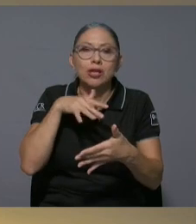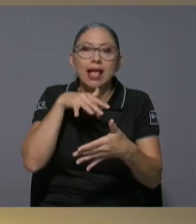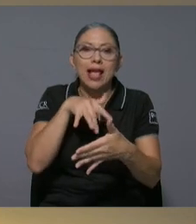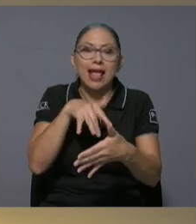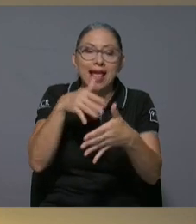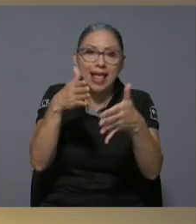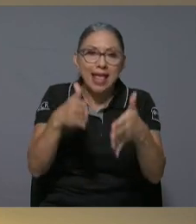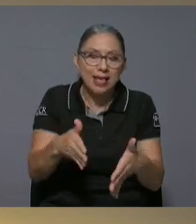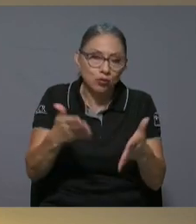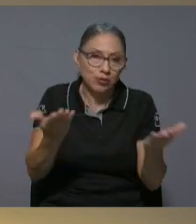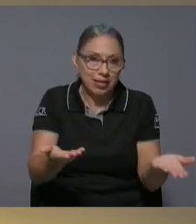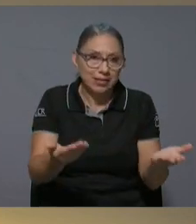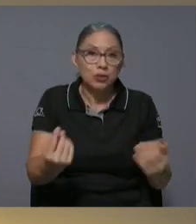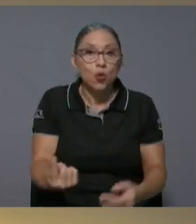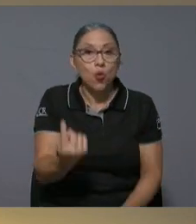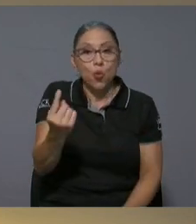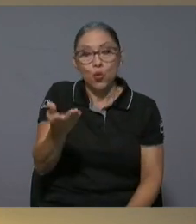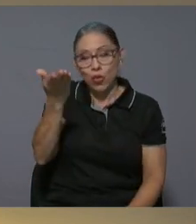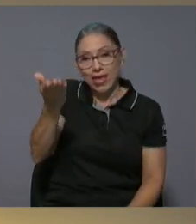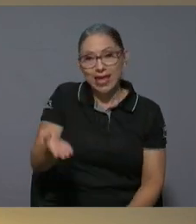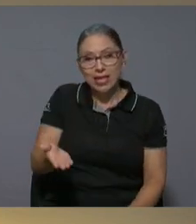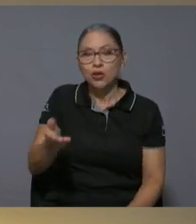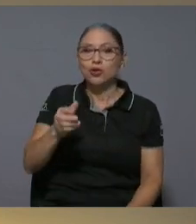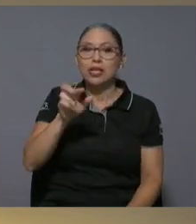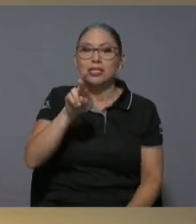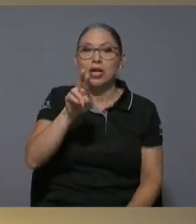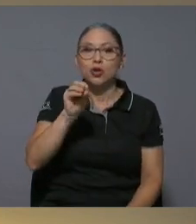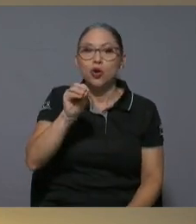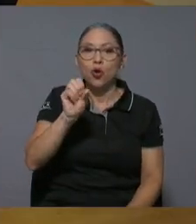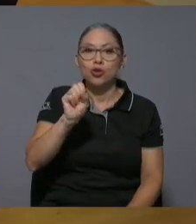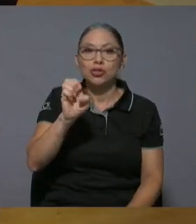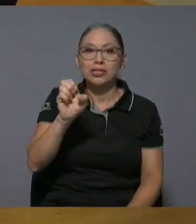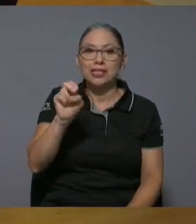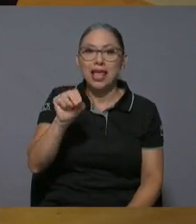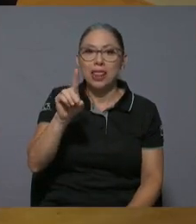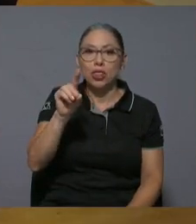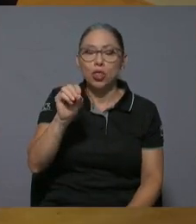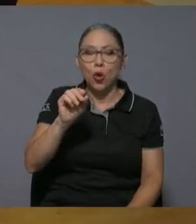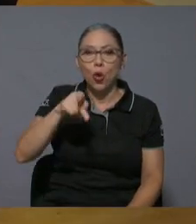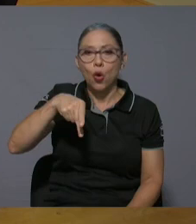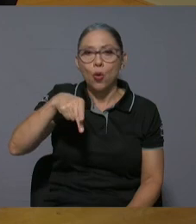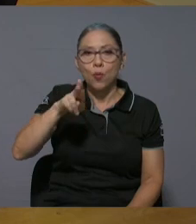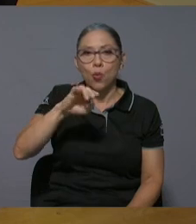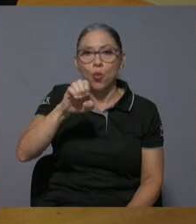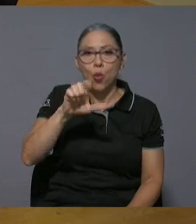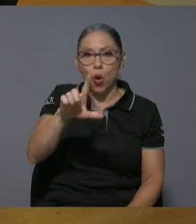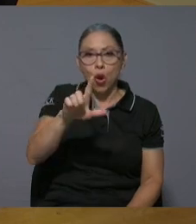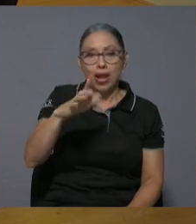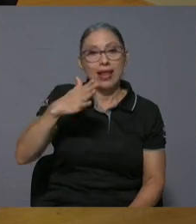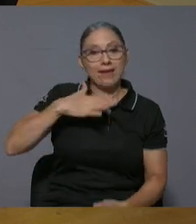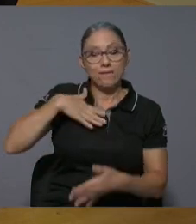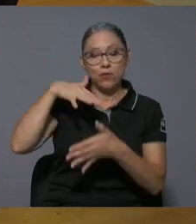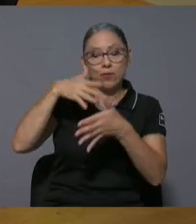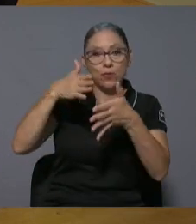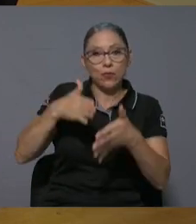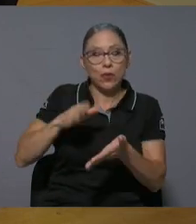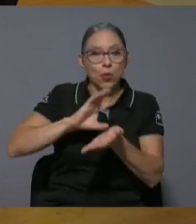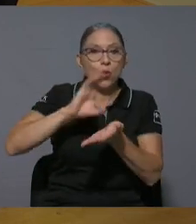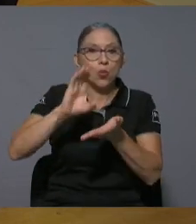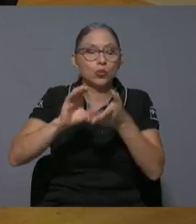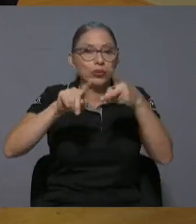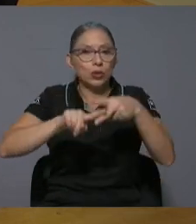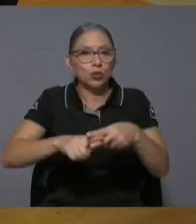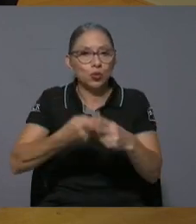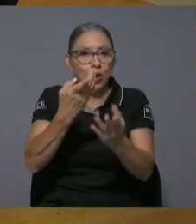antiguos estudiantes y uno de ellos es don Rosendo Pujol que fue alumno mío en introducción a la economía